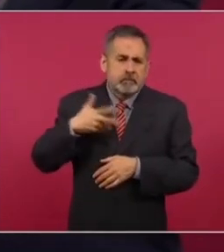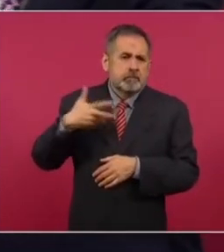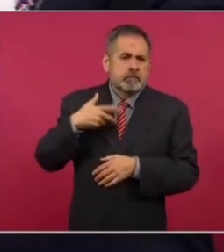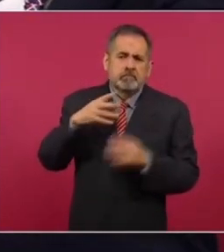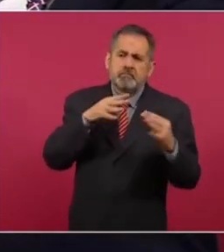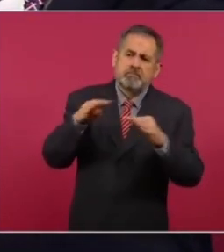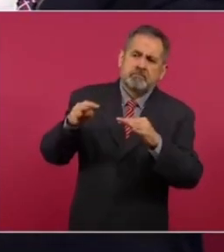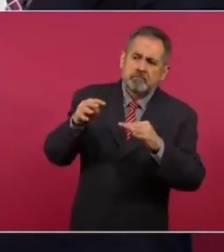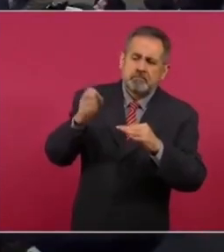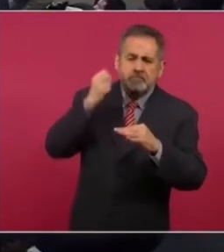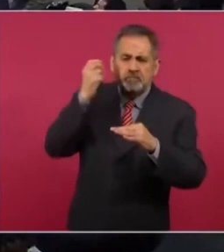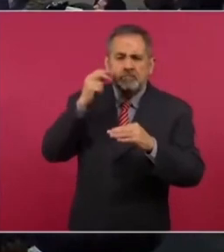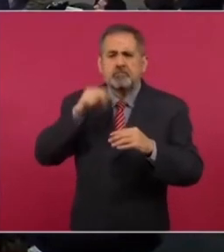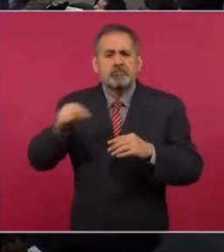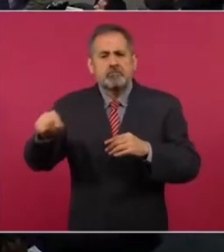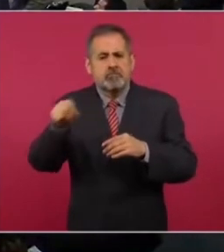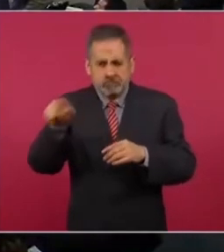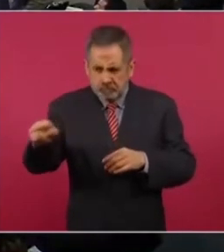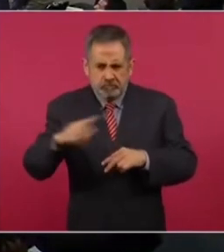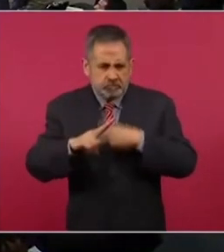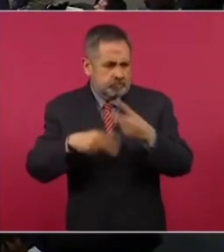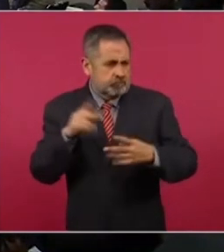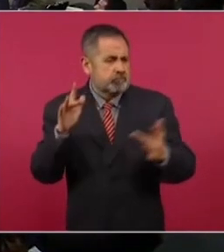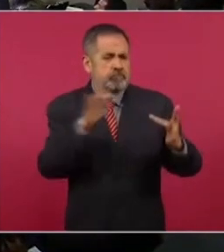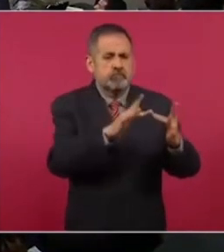que vaya al reforma